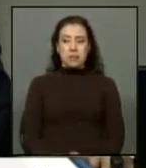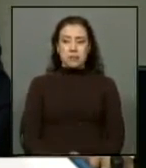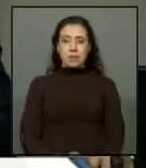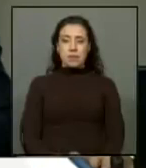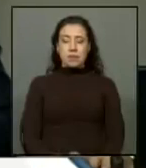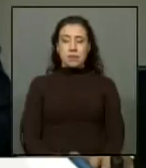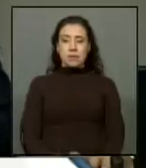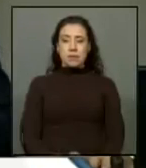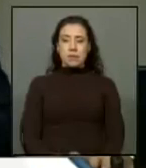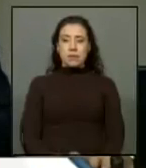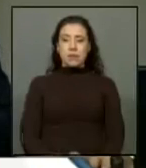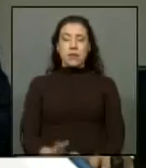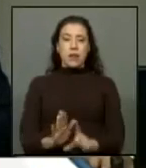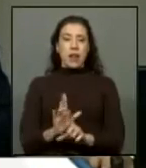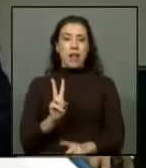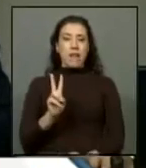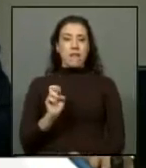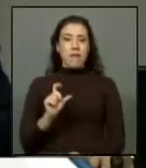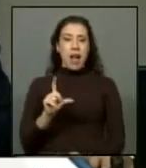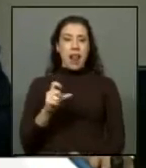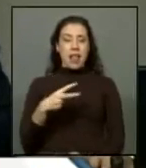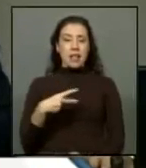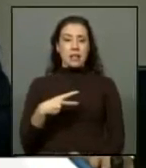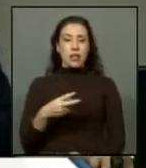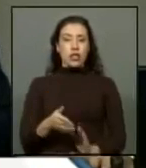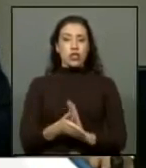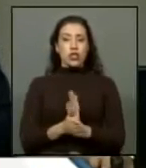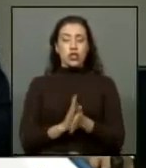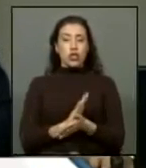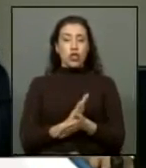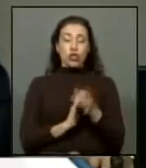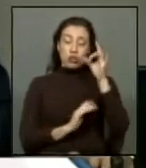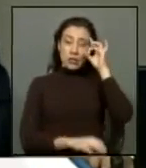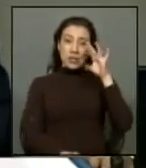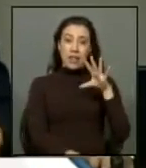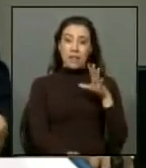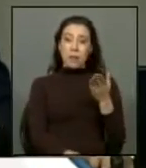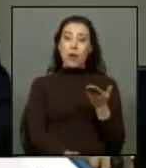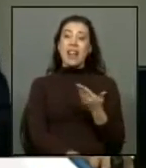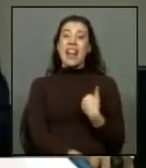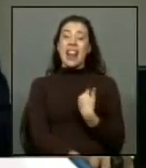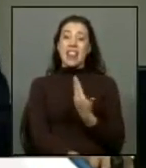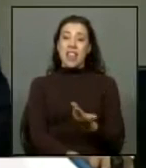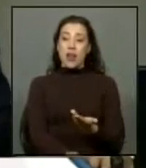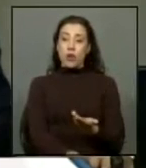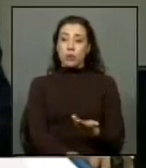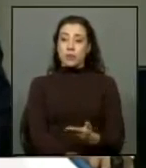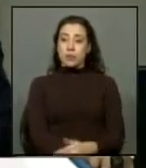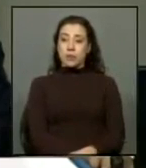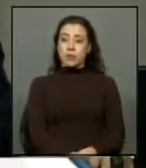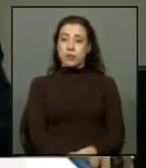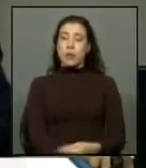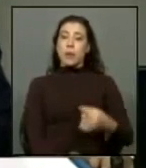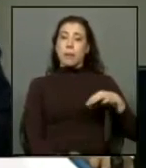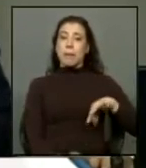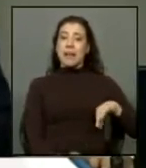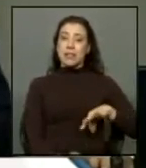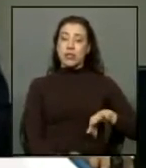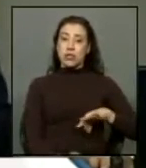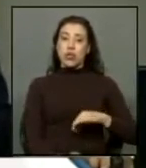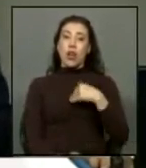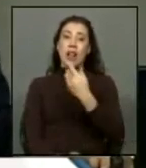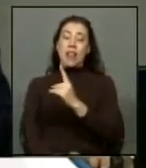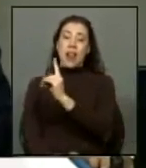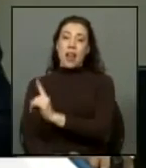los beneficios de la ley VALET todos tenemos claro en el fondo lo que se ha recibido tanto las pensiones que recibe